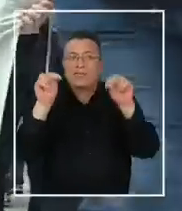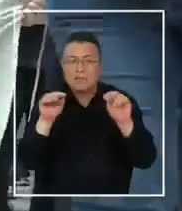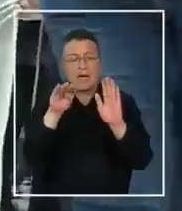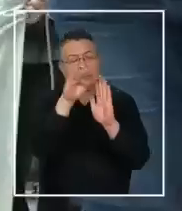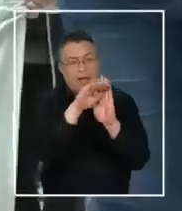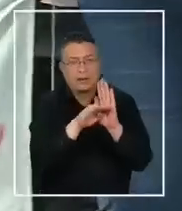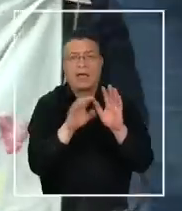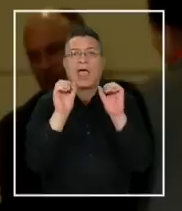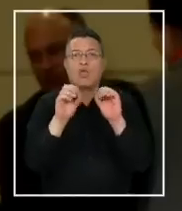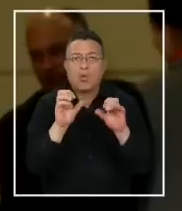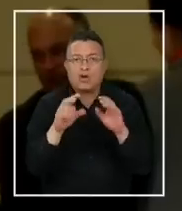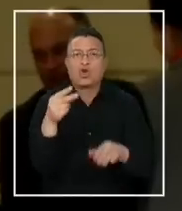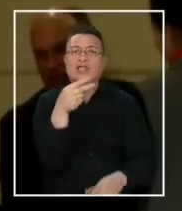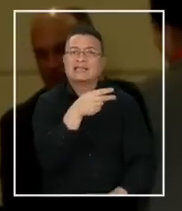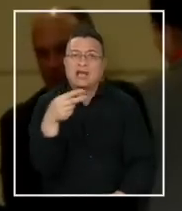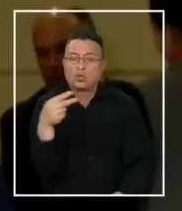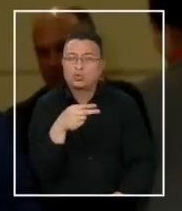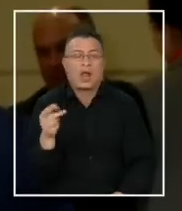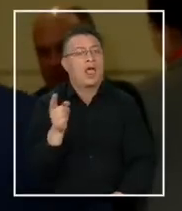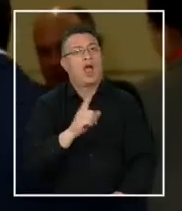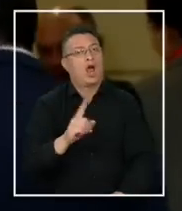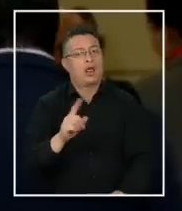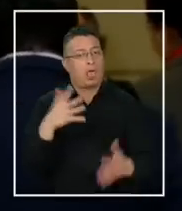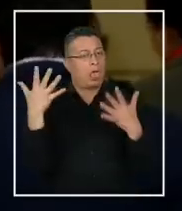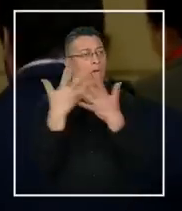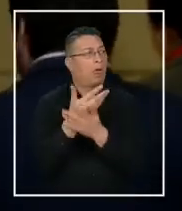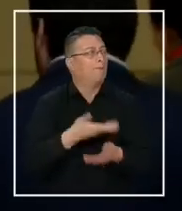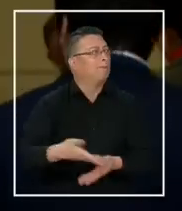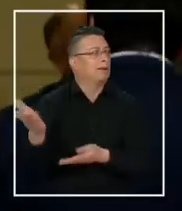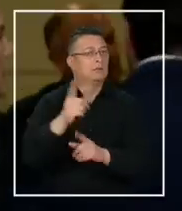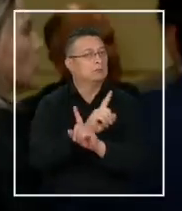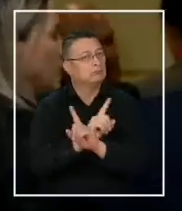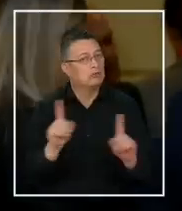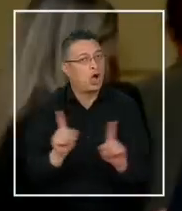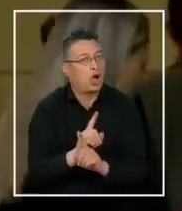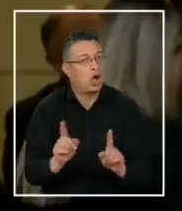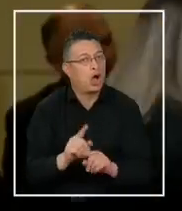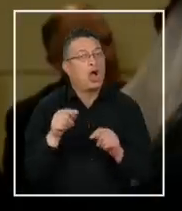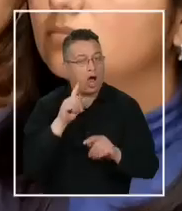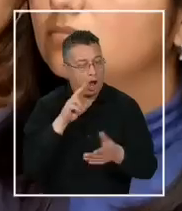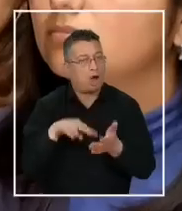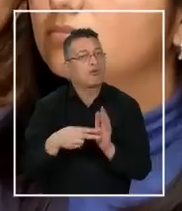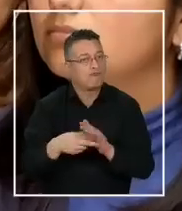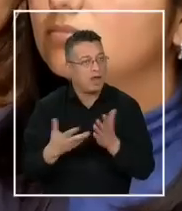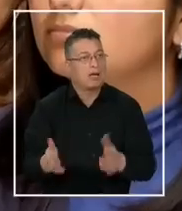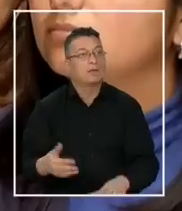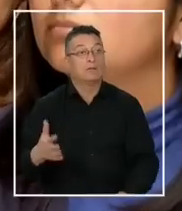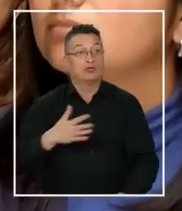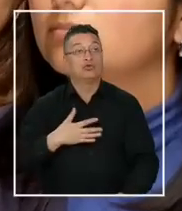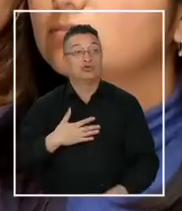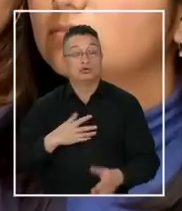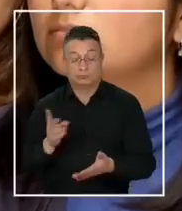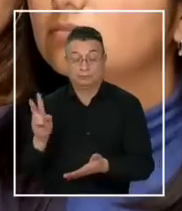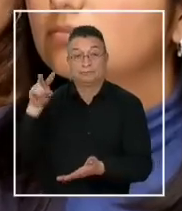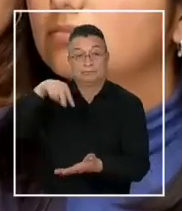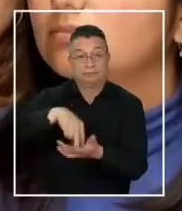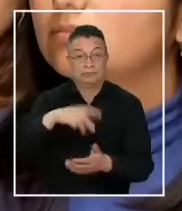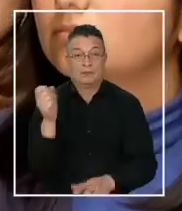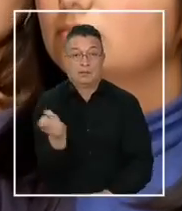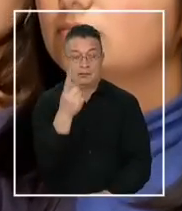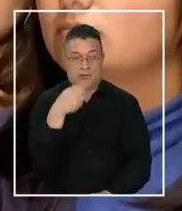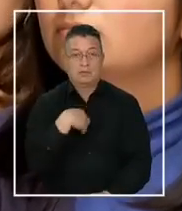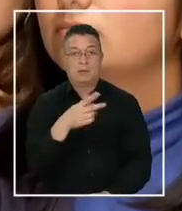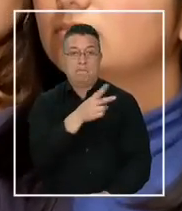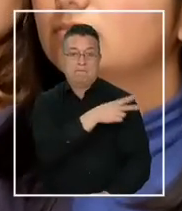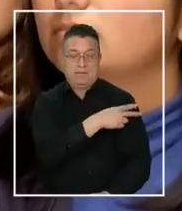agenda de educación sexual no iba a pasar desapercibida, iba a tener sus complicaciones. Yo estoy aquí primero como jefe de la